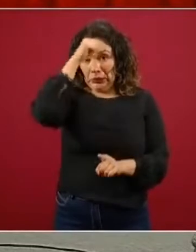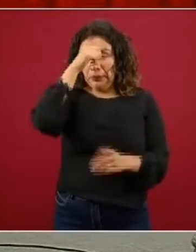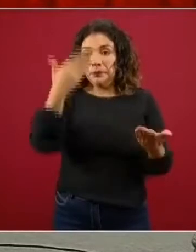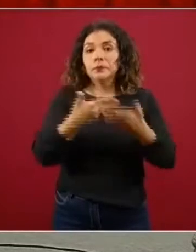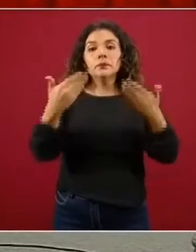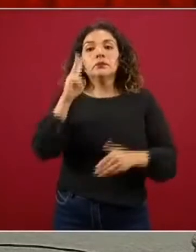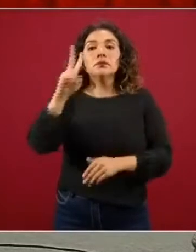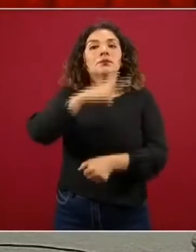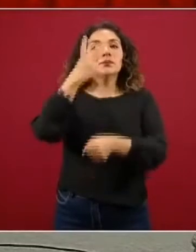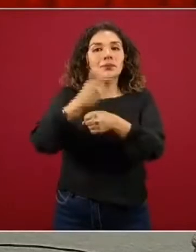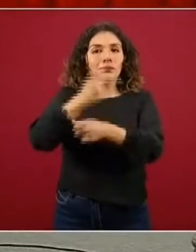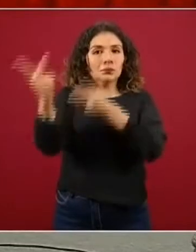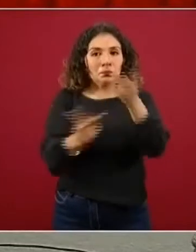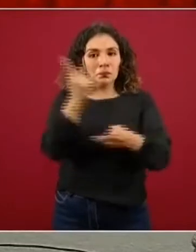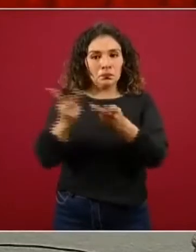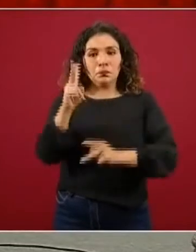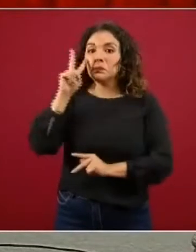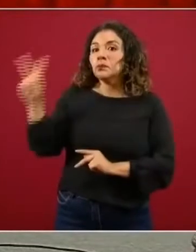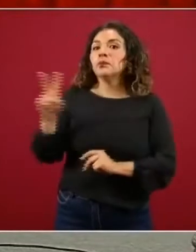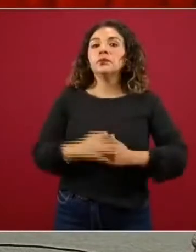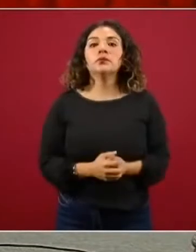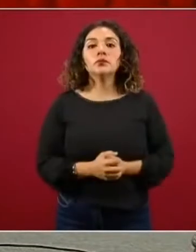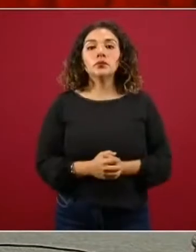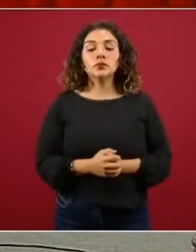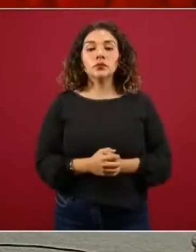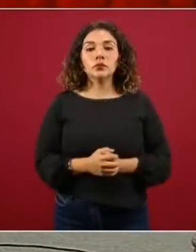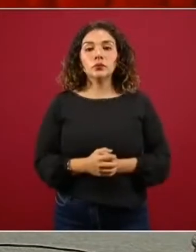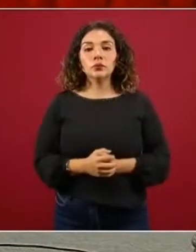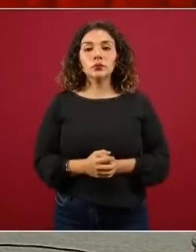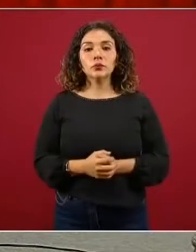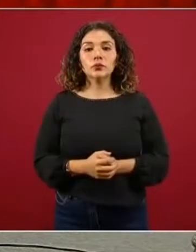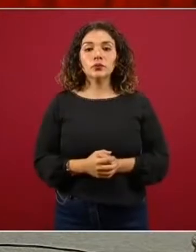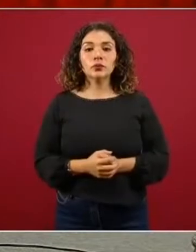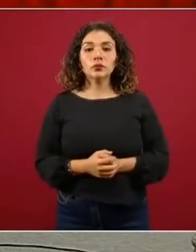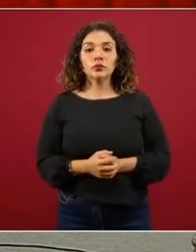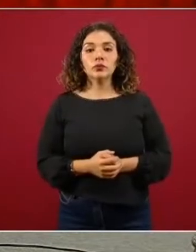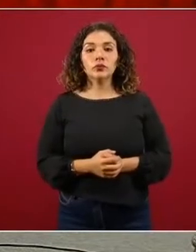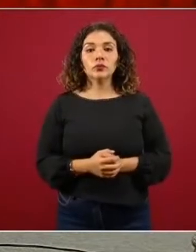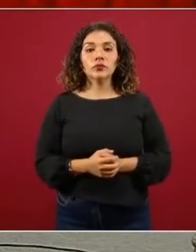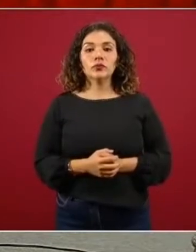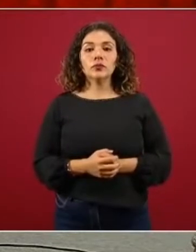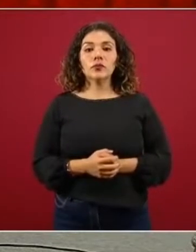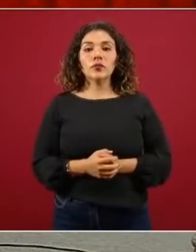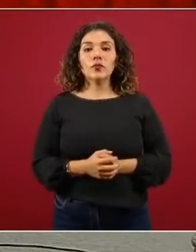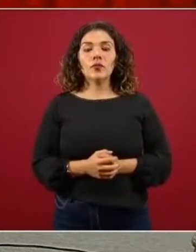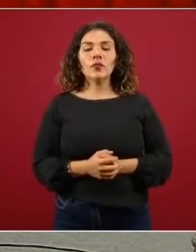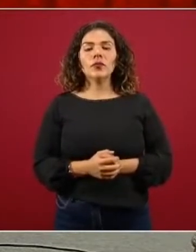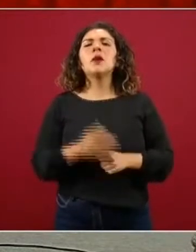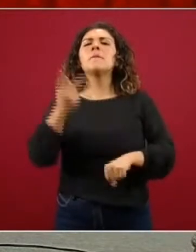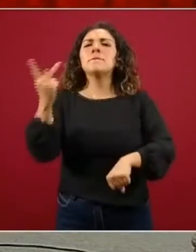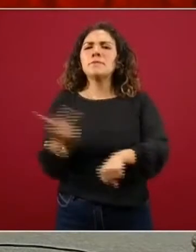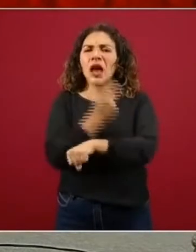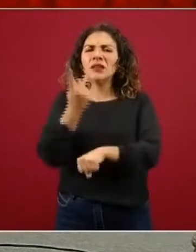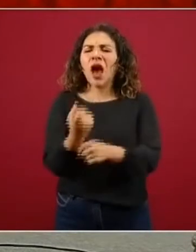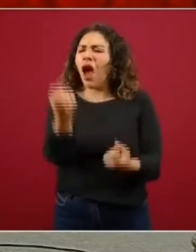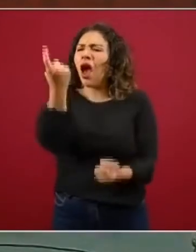ahora veamos una segunda pregunta que ha sido recurrente. ¿Qué va a pasar con los